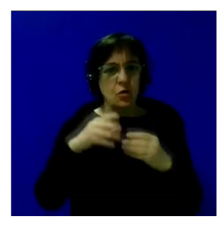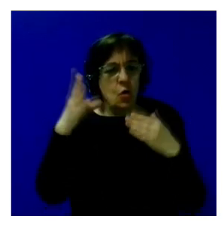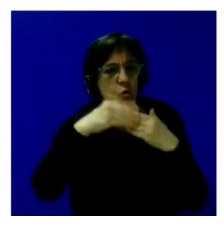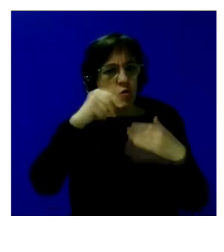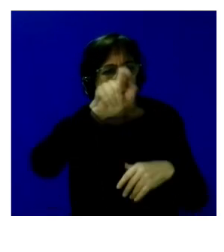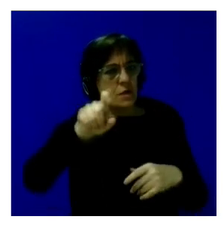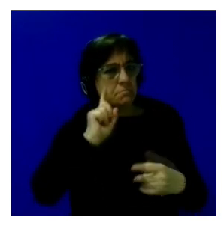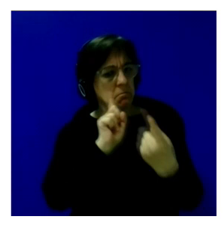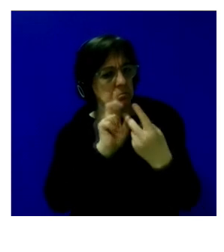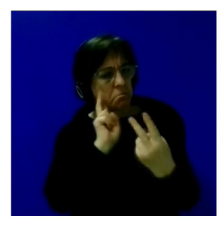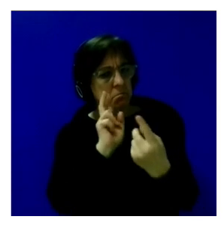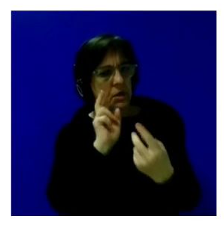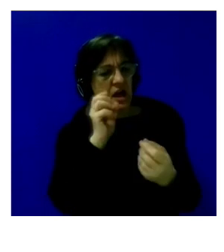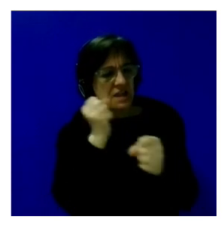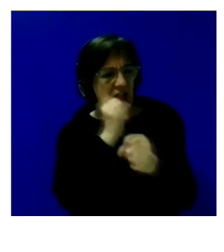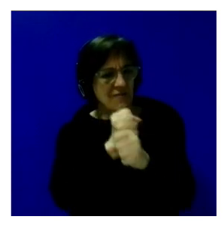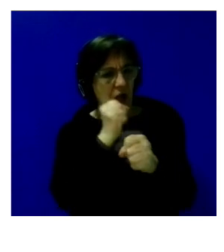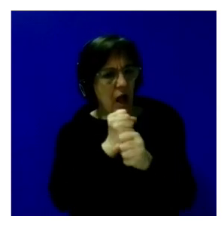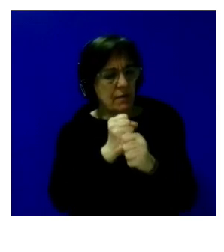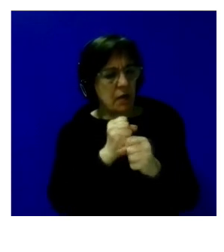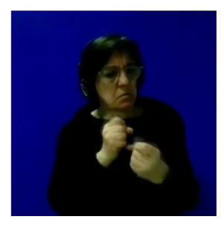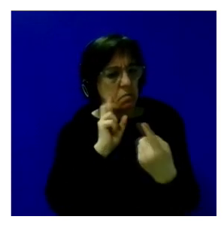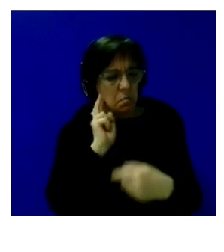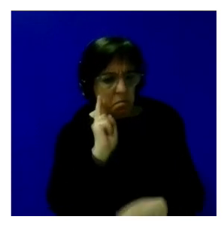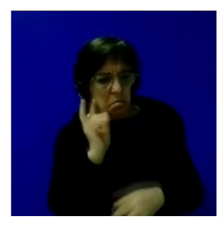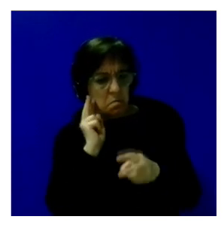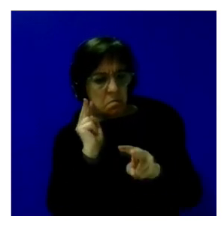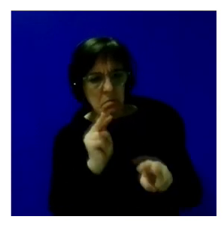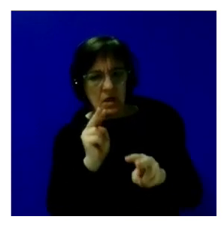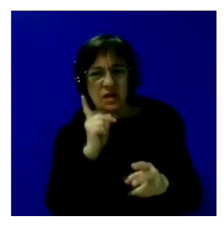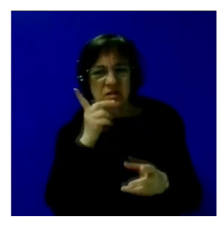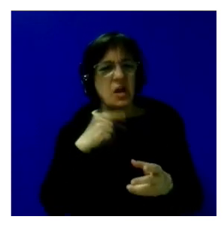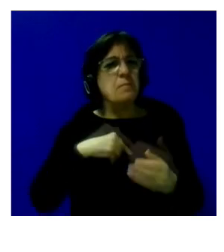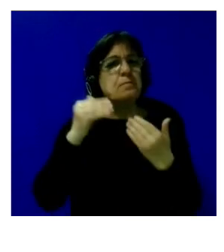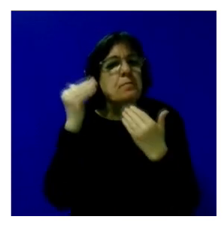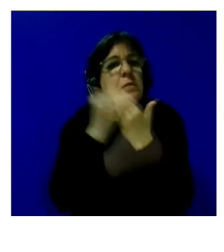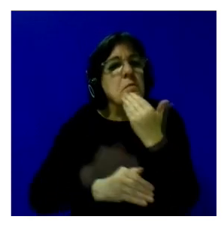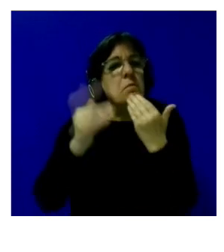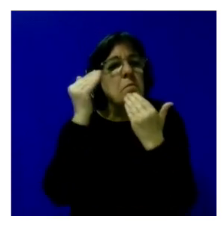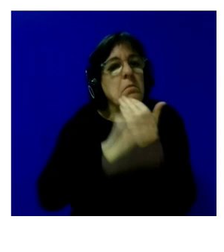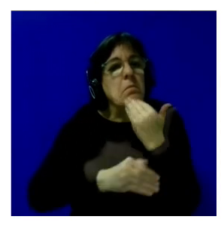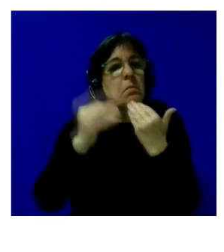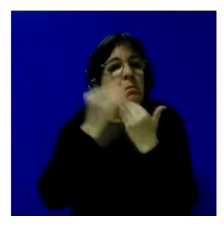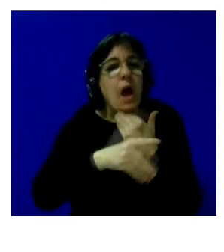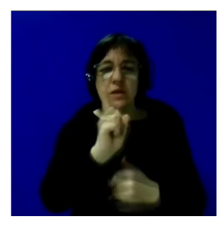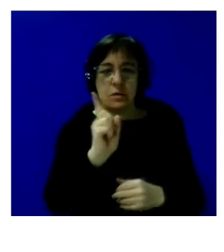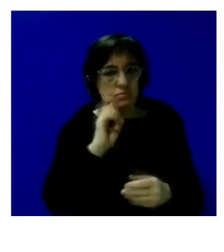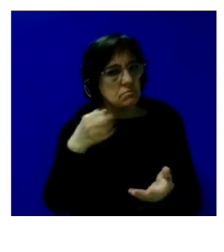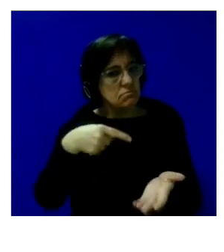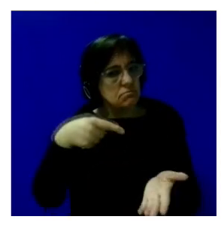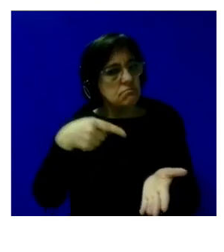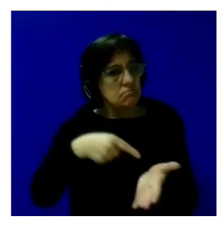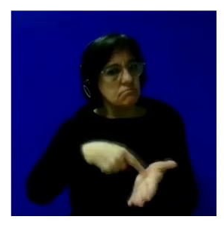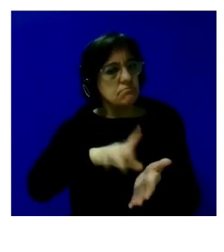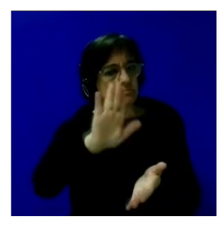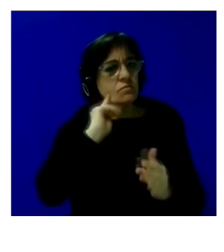y trabajaba con ellos y trabajaba con ellos sin ser maternalista les exigía que se